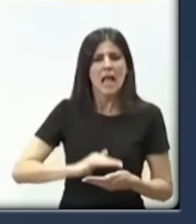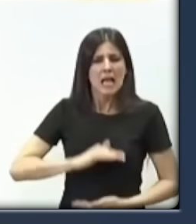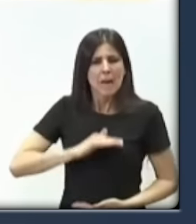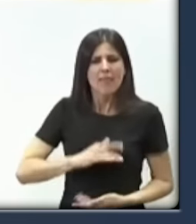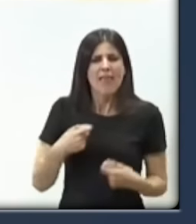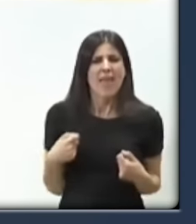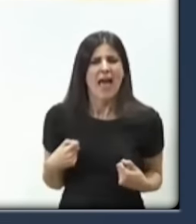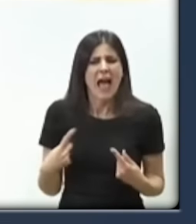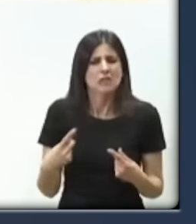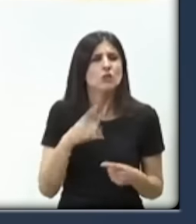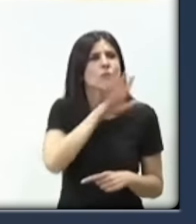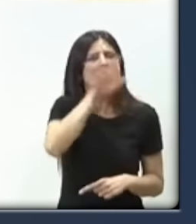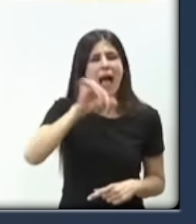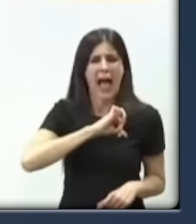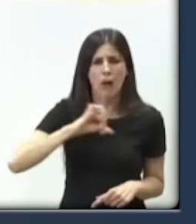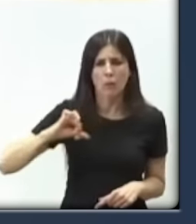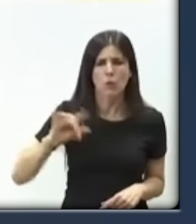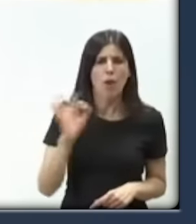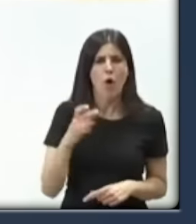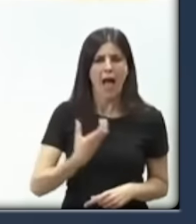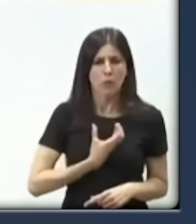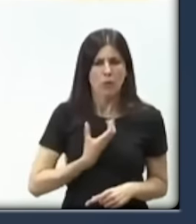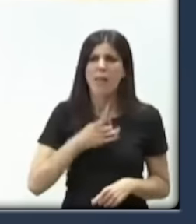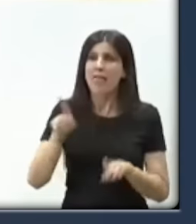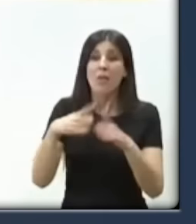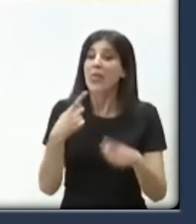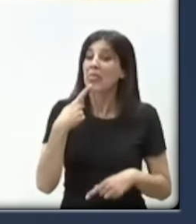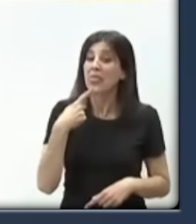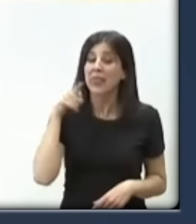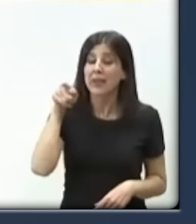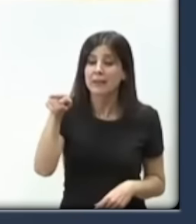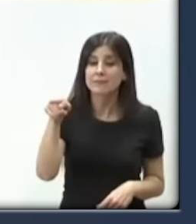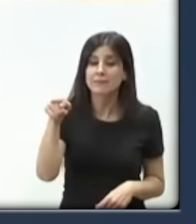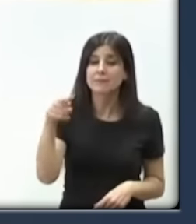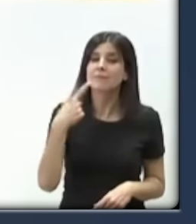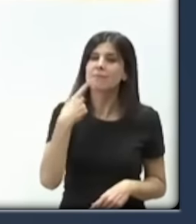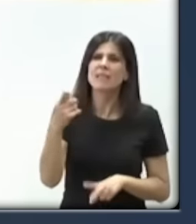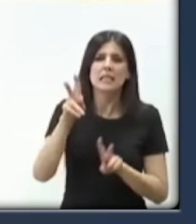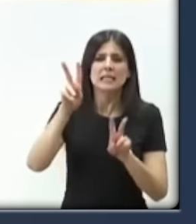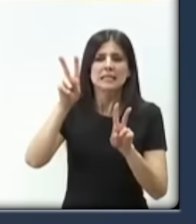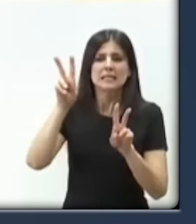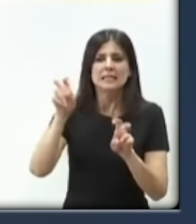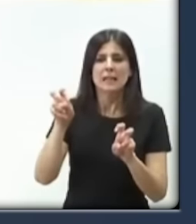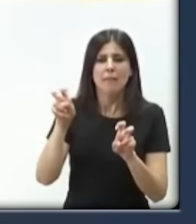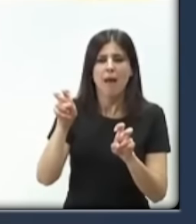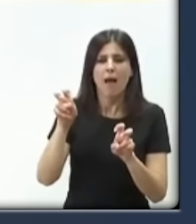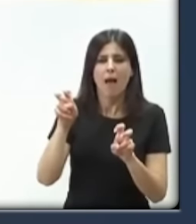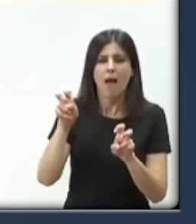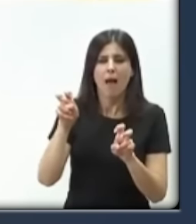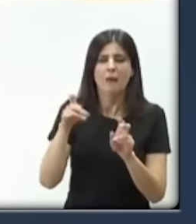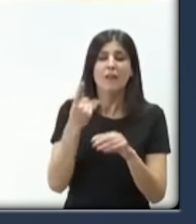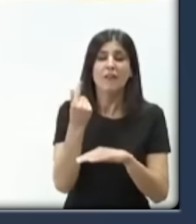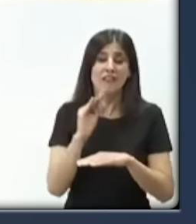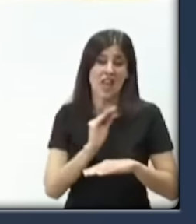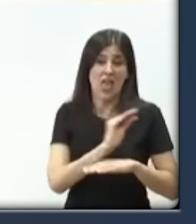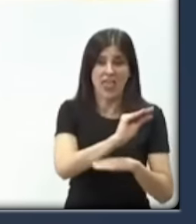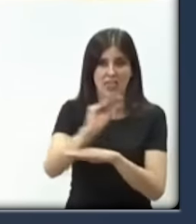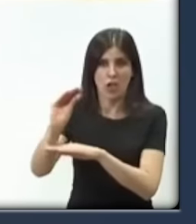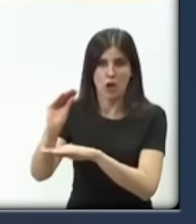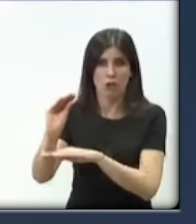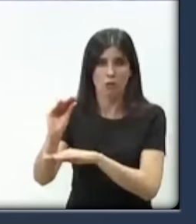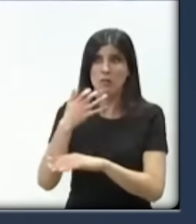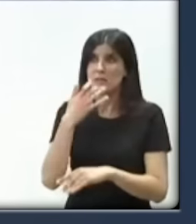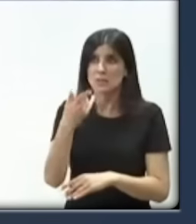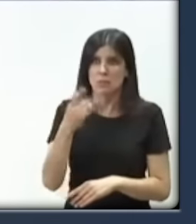comunidades autónomas o ayuntamientos, ya que habla usted de las cuestiones relativas a la financiación, si no voten a favor